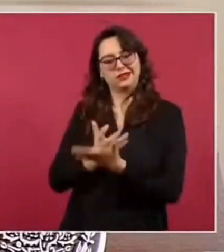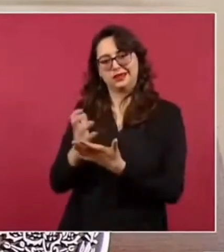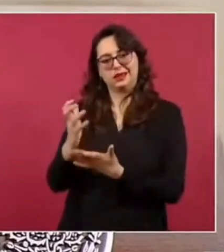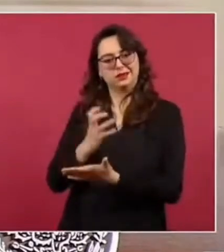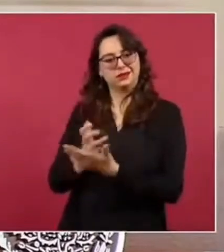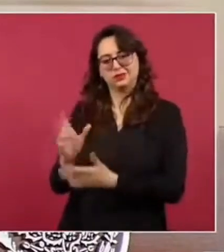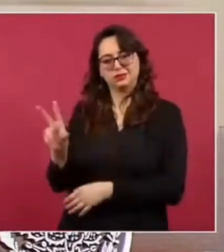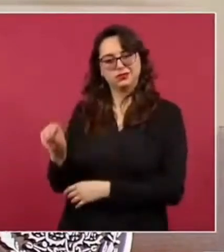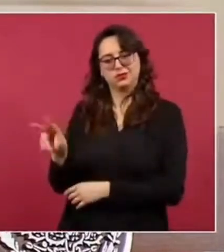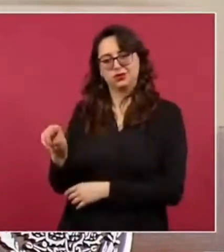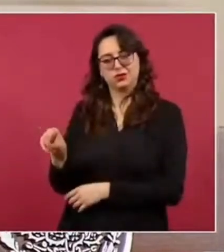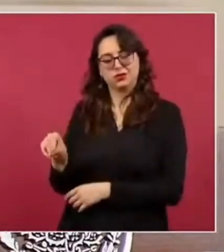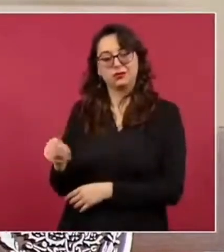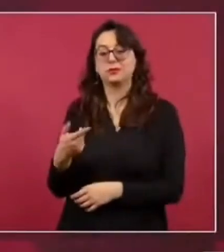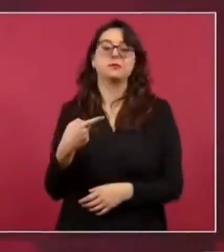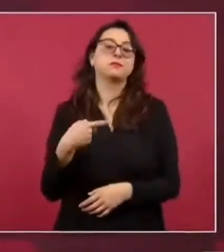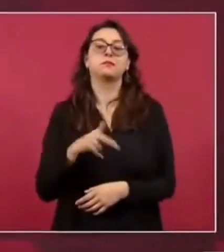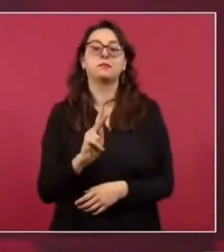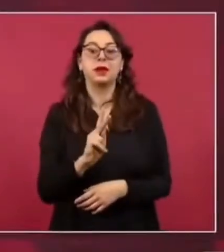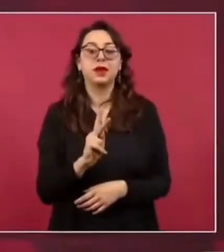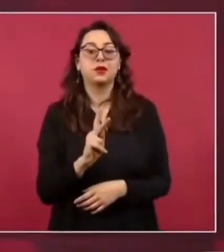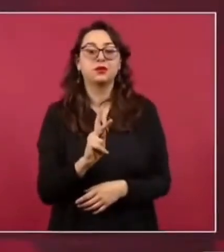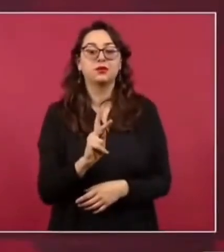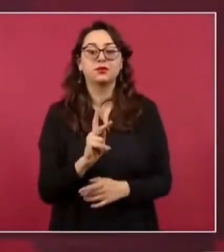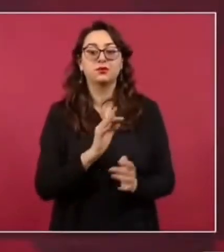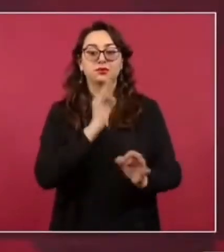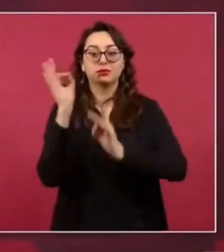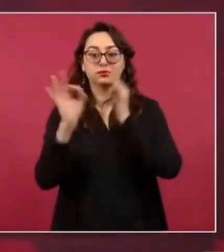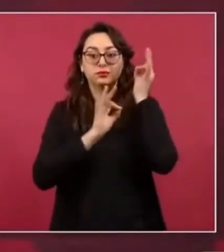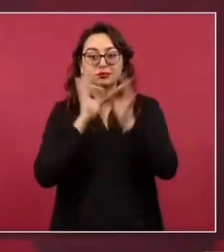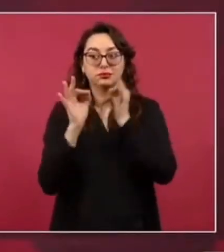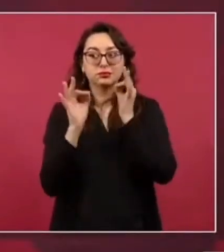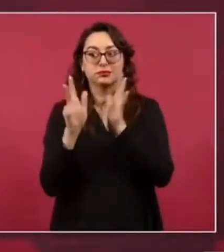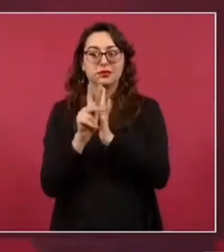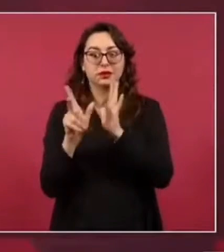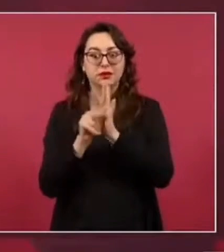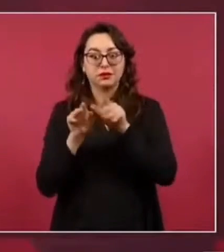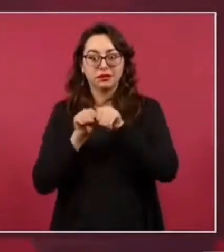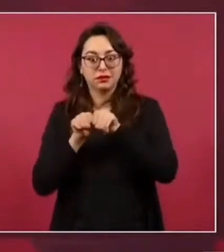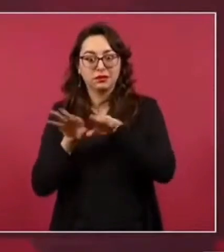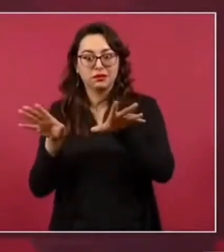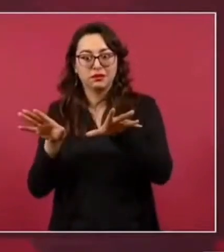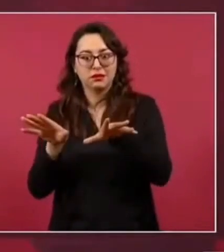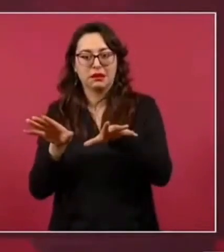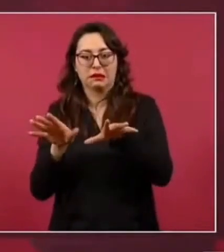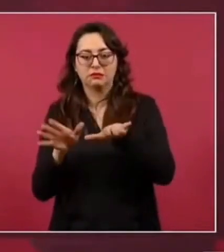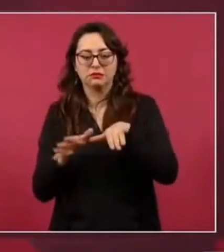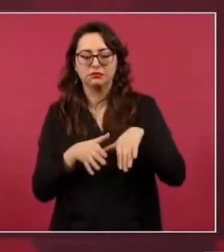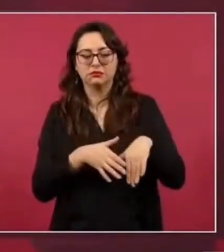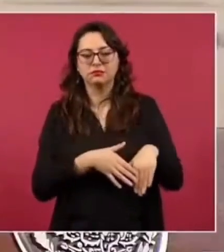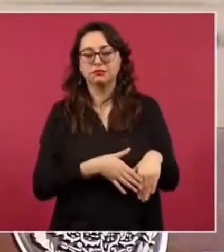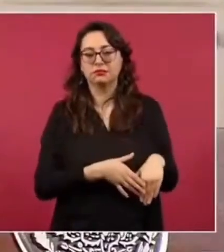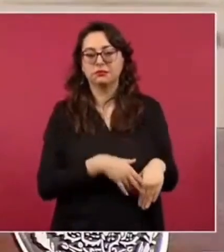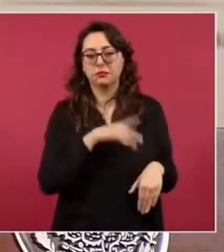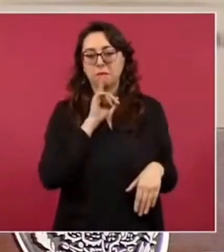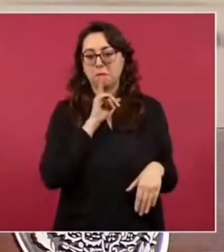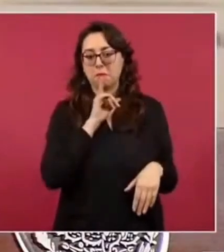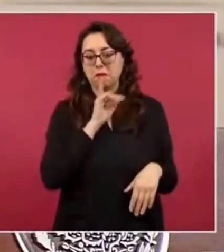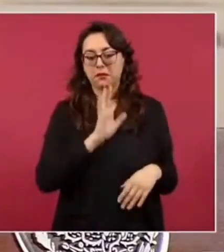de información y no sólo la mexicana también allá esa parte ya no se